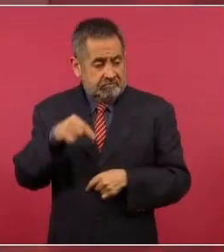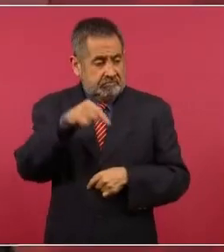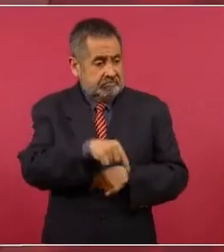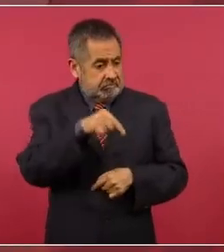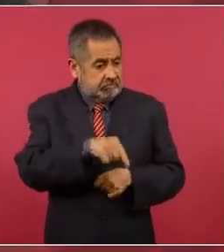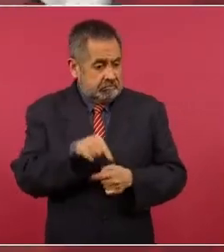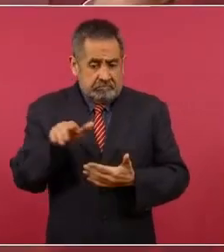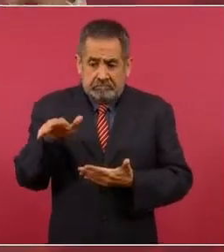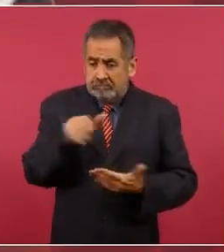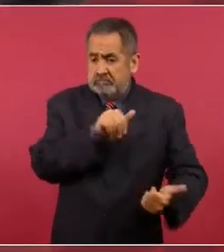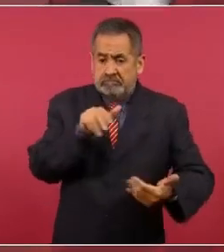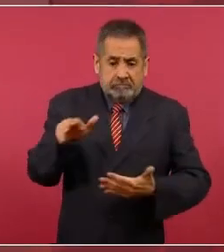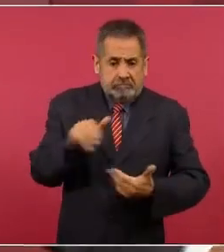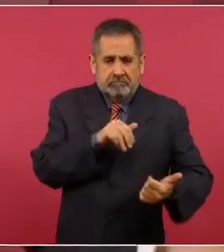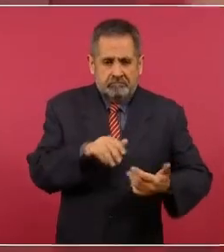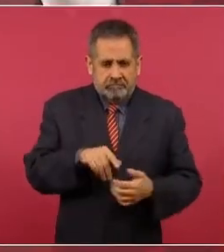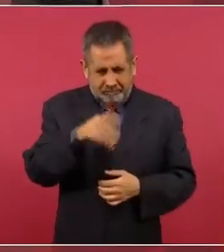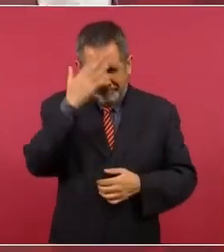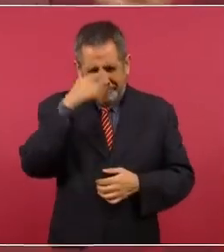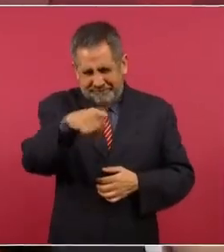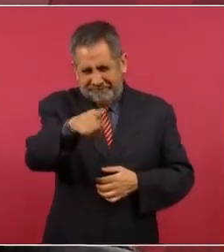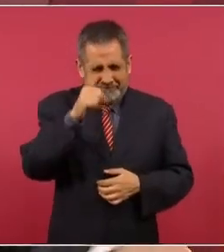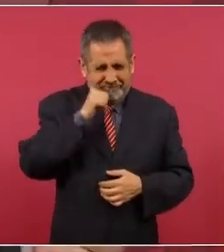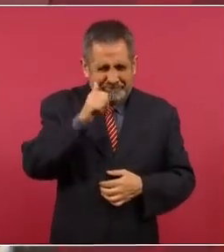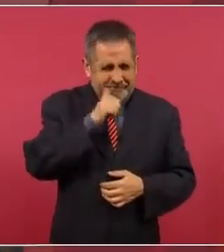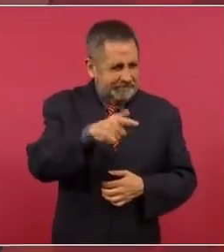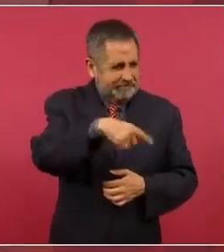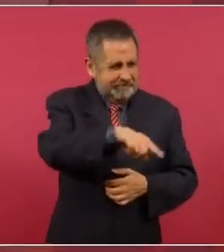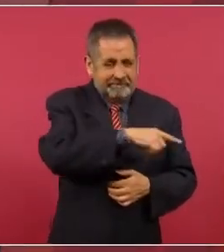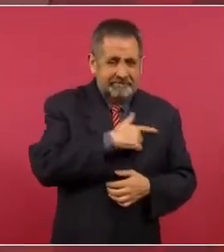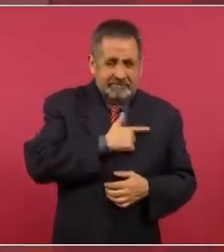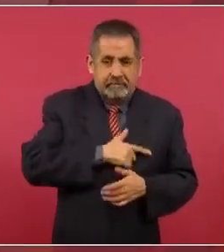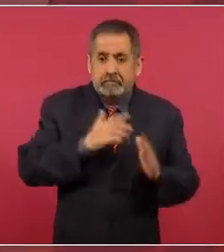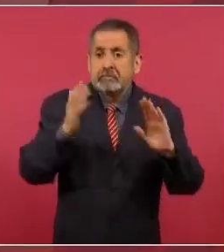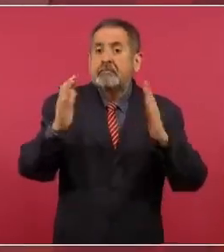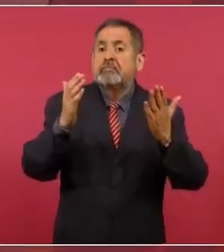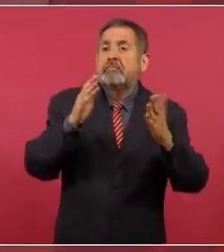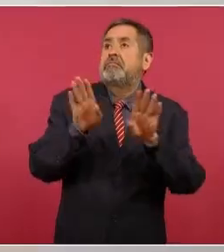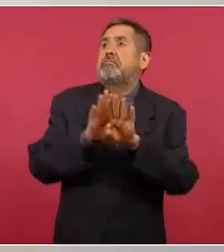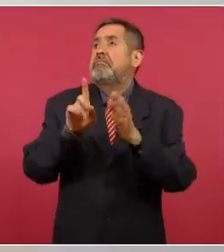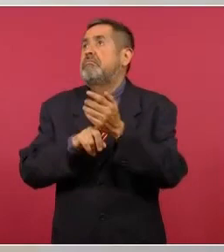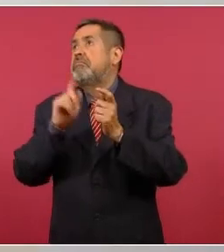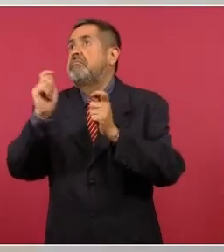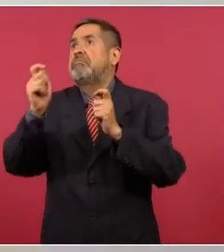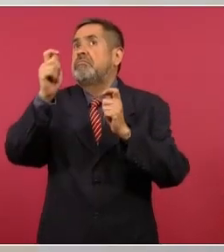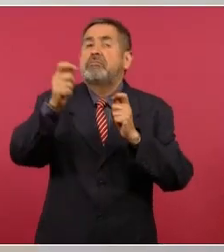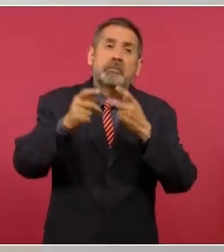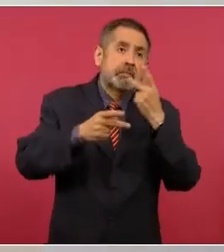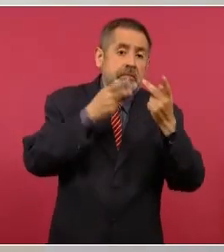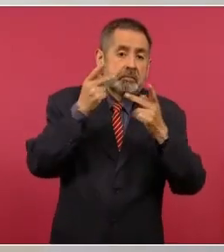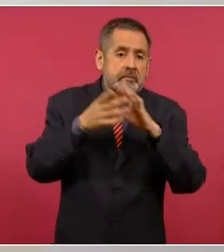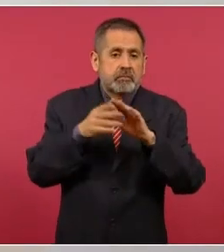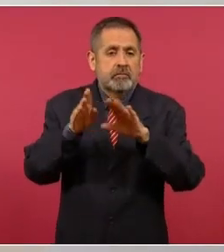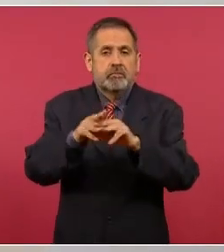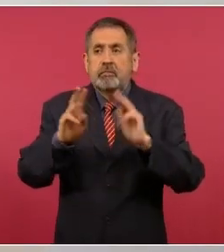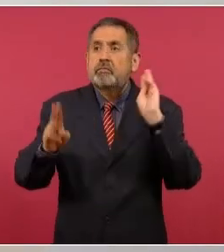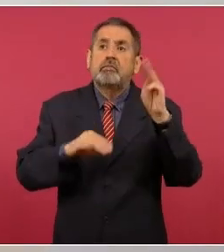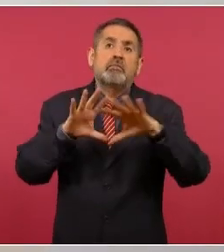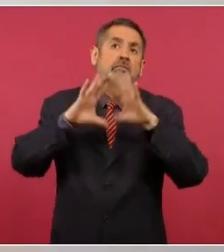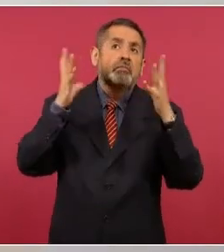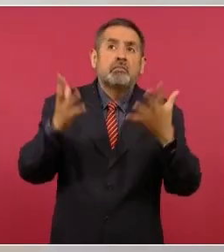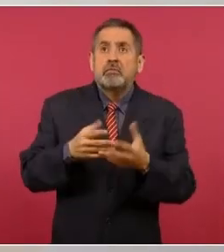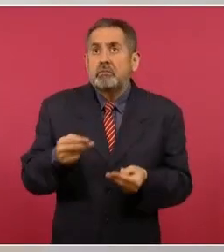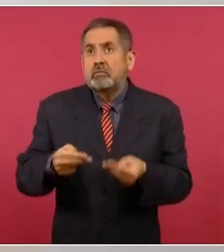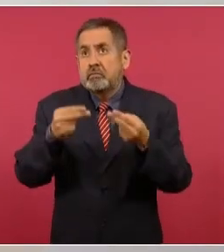Ya ven cómo les gusta a los tecnócratas hablar sobre la globalidad